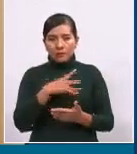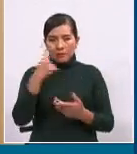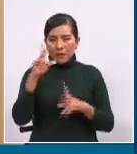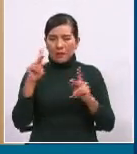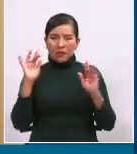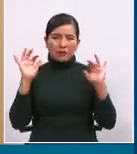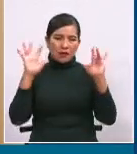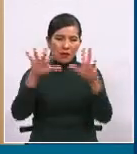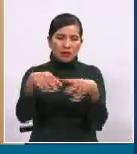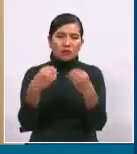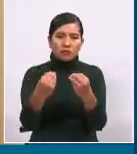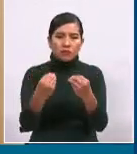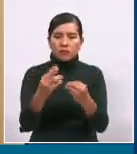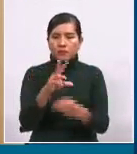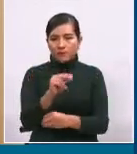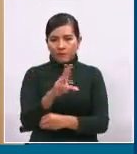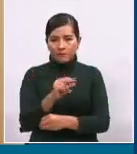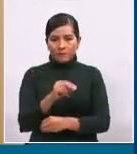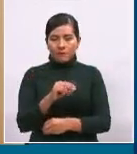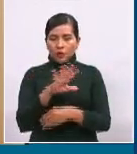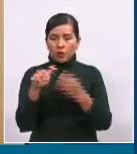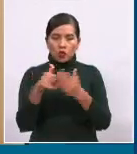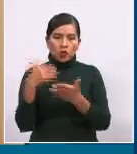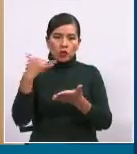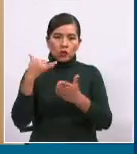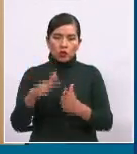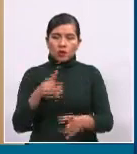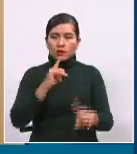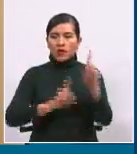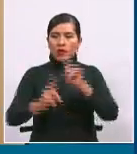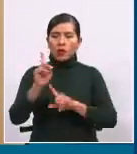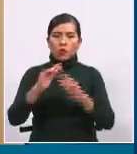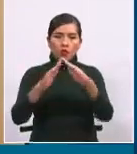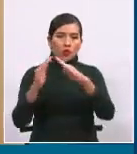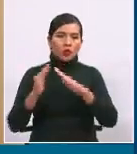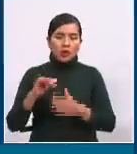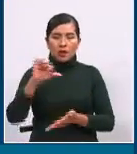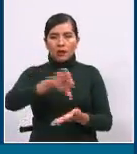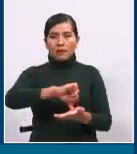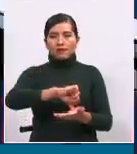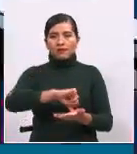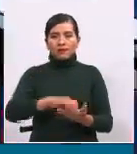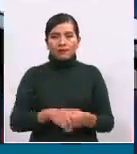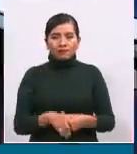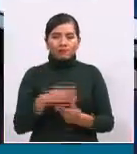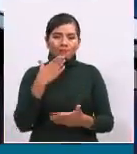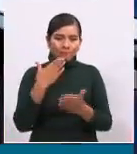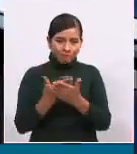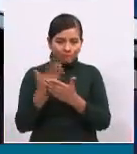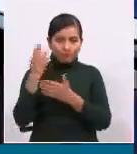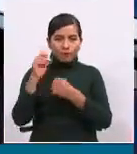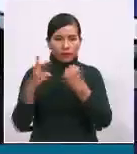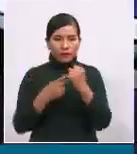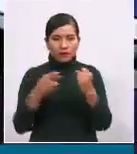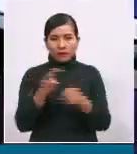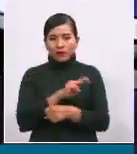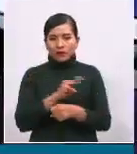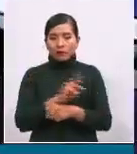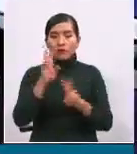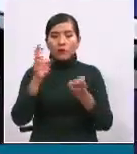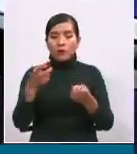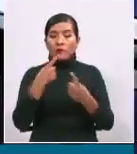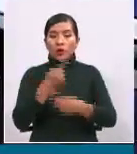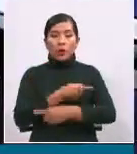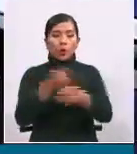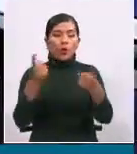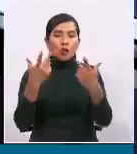población estudiantil en las ciudades capitales. Bien, viceministro, entonces, el instructivo